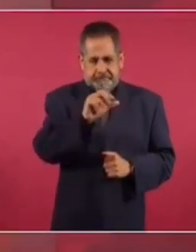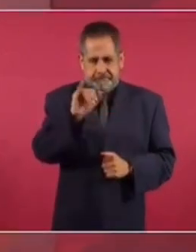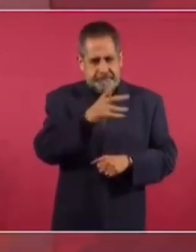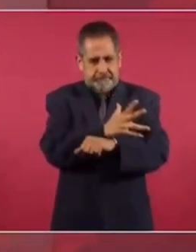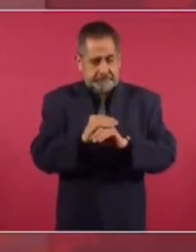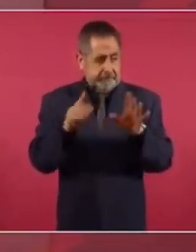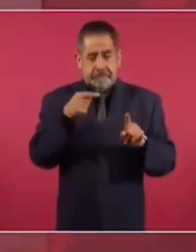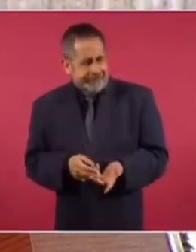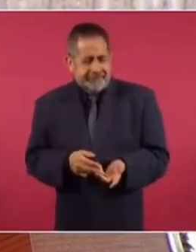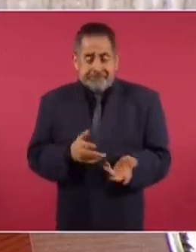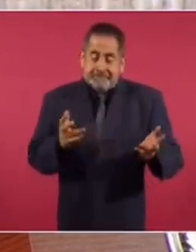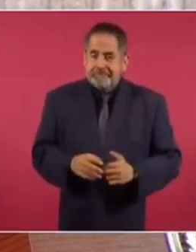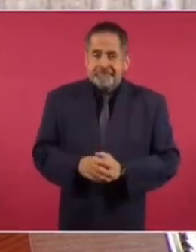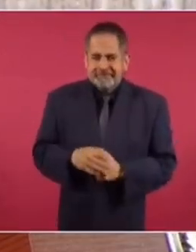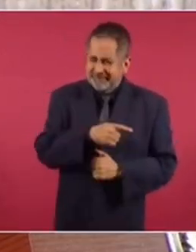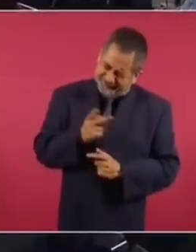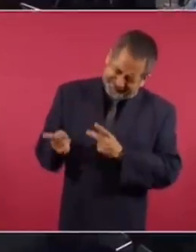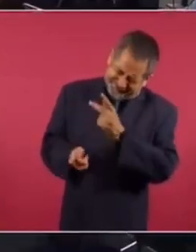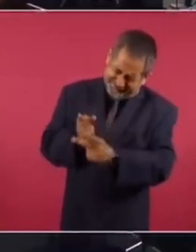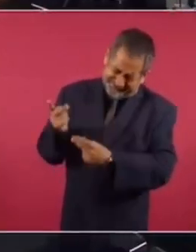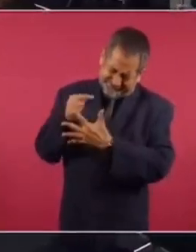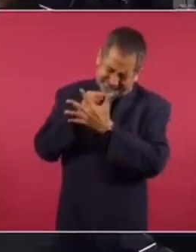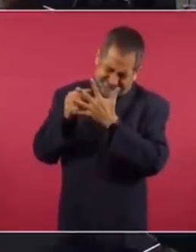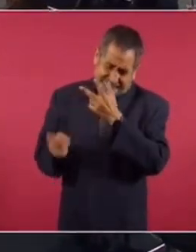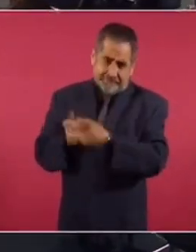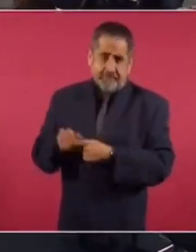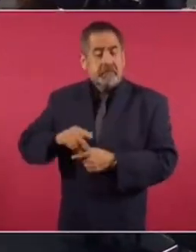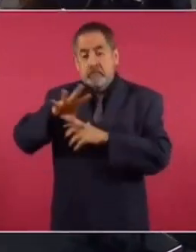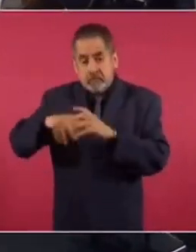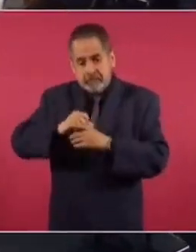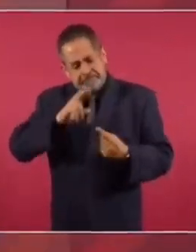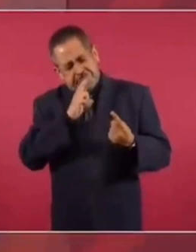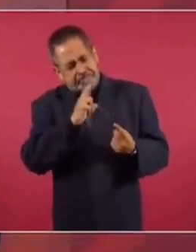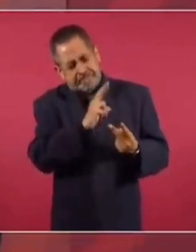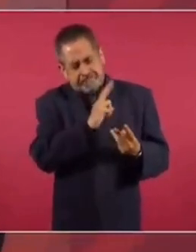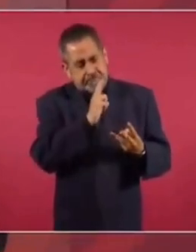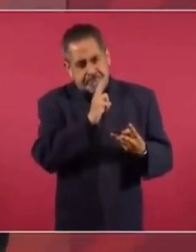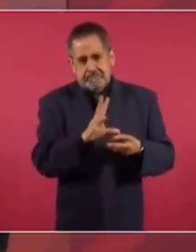Y el Instituto de Transparencia preguntan de todo, y se responde todo.